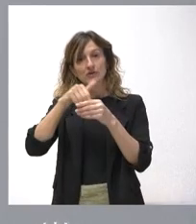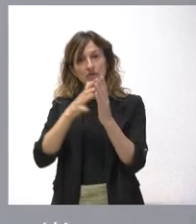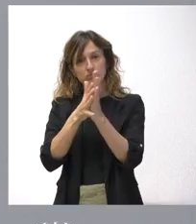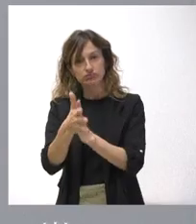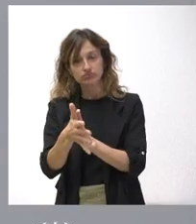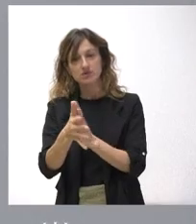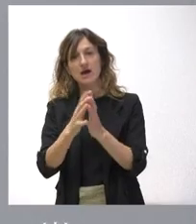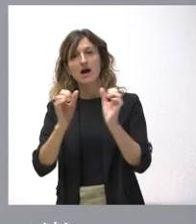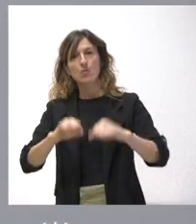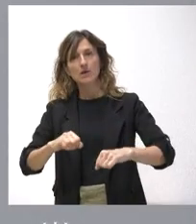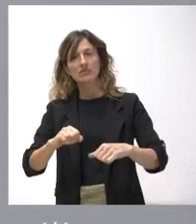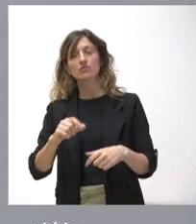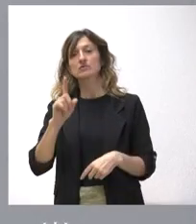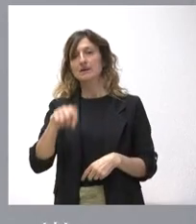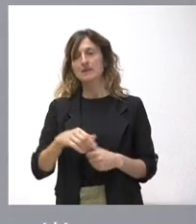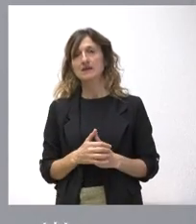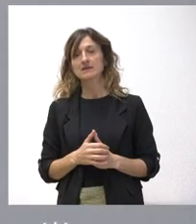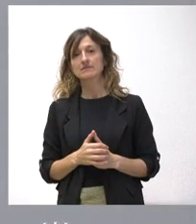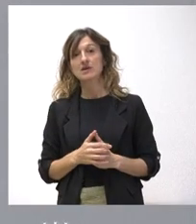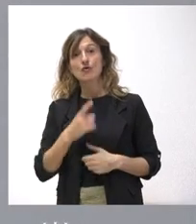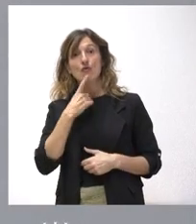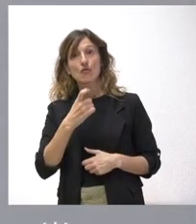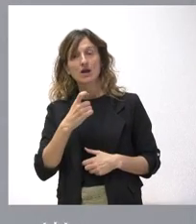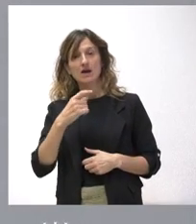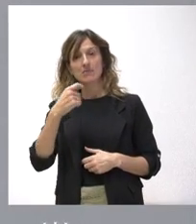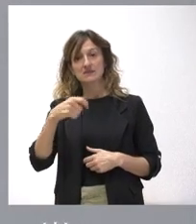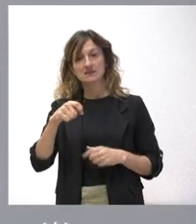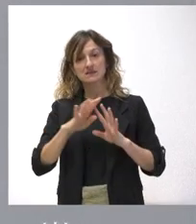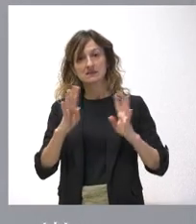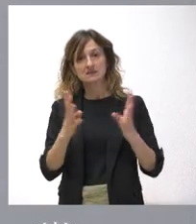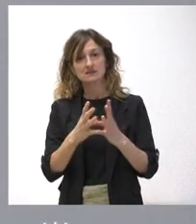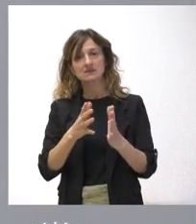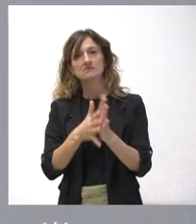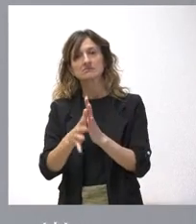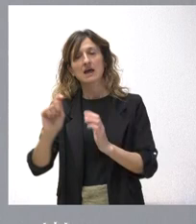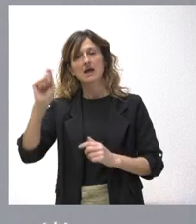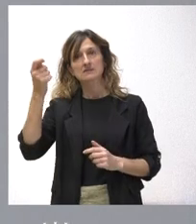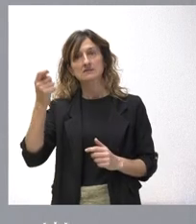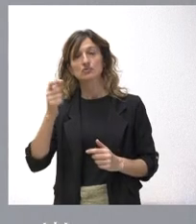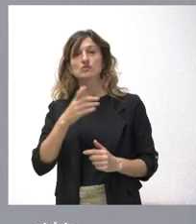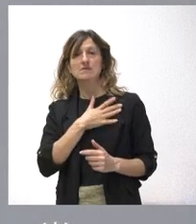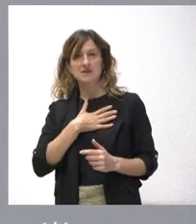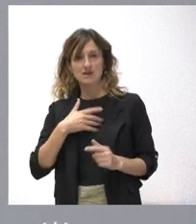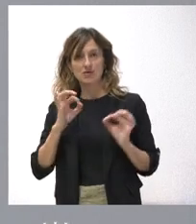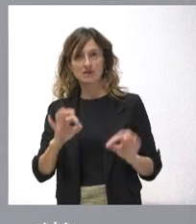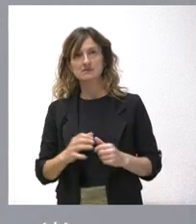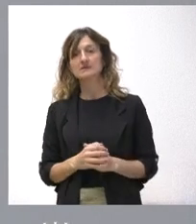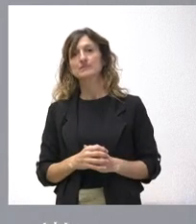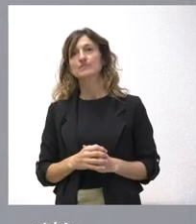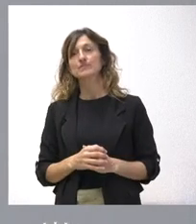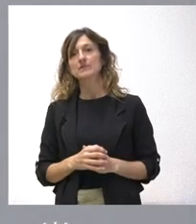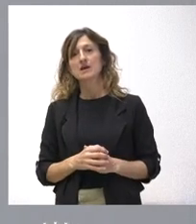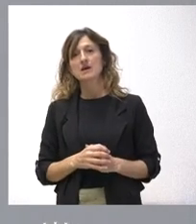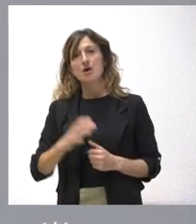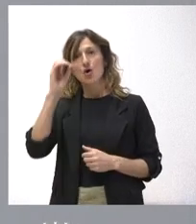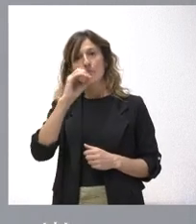para pactar los acuerdos y, ojalá, para que la conferencia de presidentes sea un éxito, que ese es nuestro deseo. Con esa voluntad vamos. La posición de la Junta de